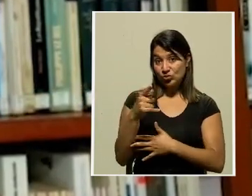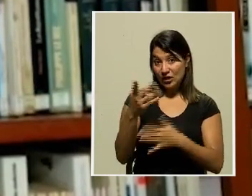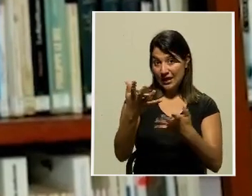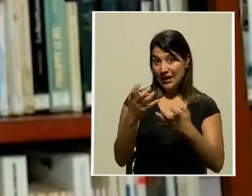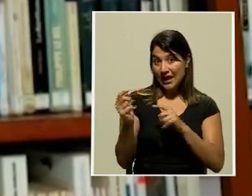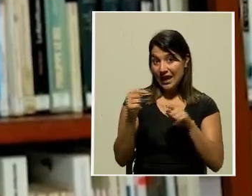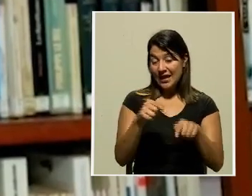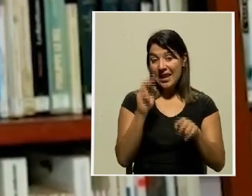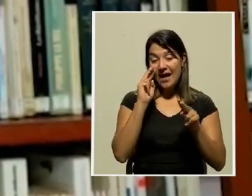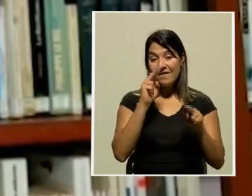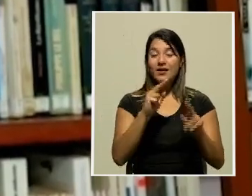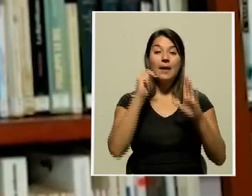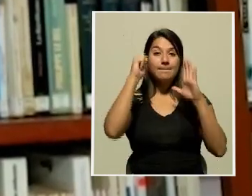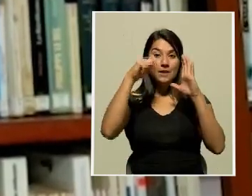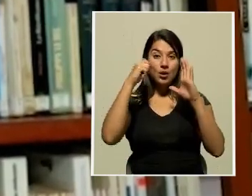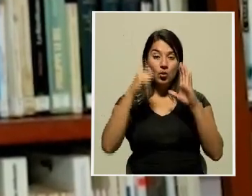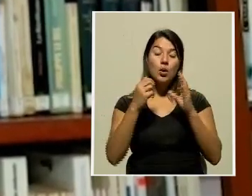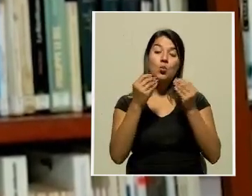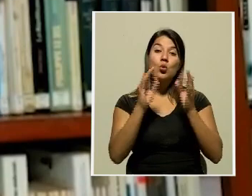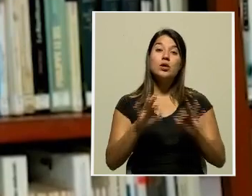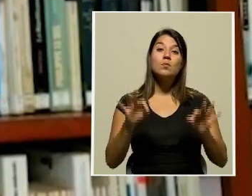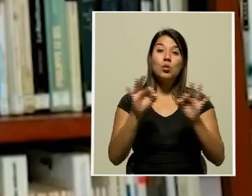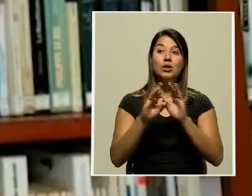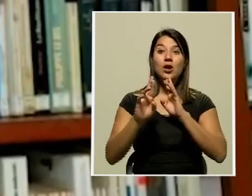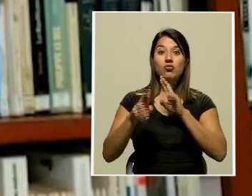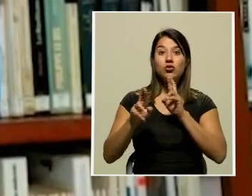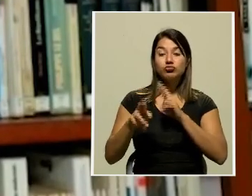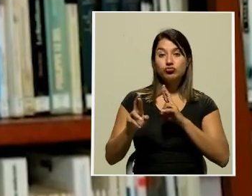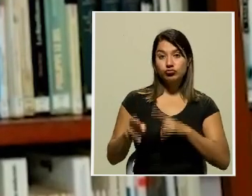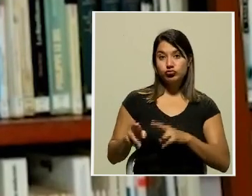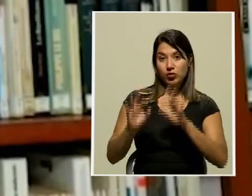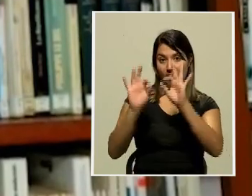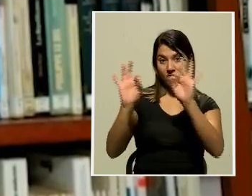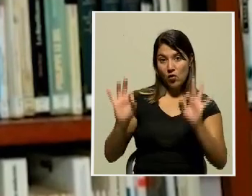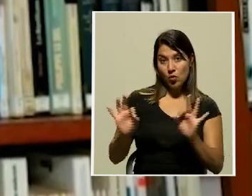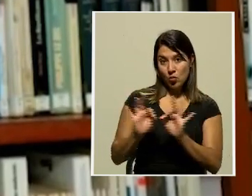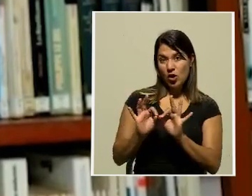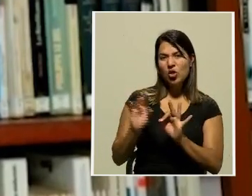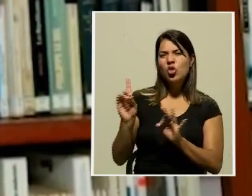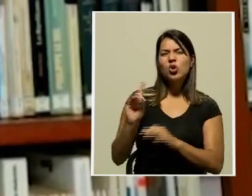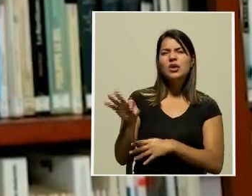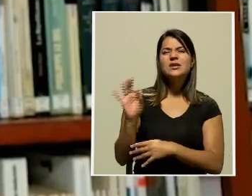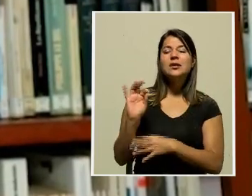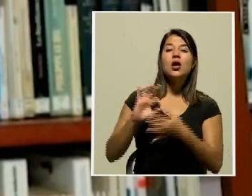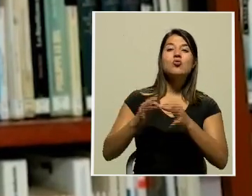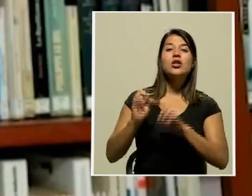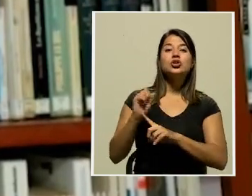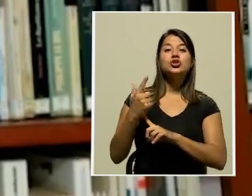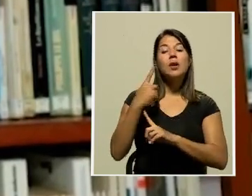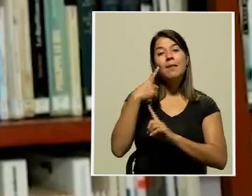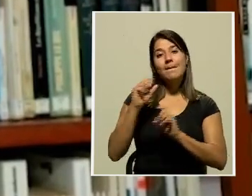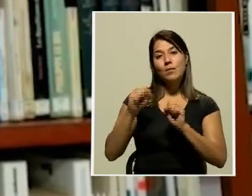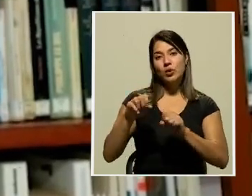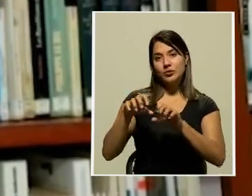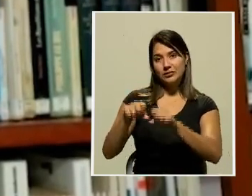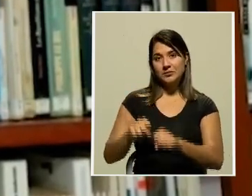las sesiones de viernes cinéfilos tienen que llenar un formulario que está en nuestras redes sociales para poder reservar el cupo.